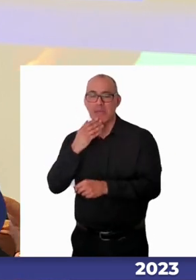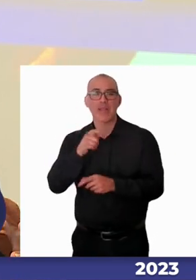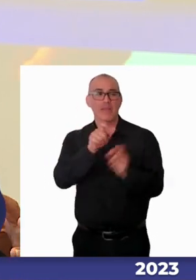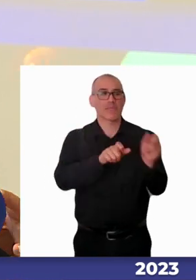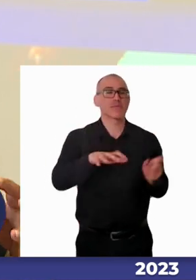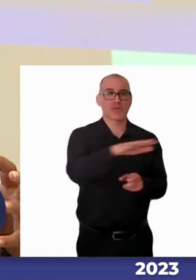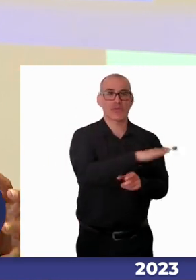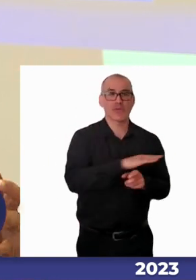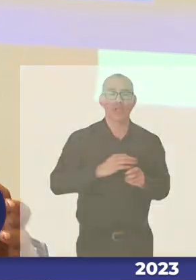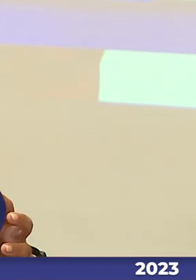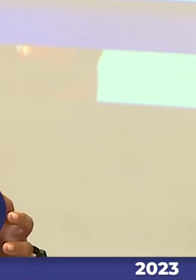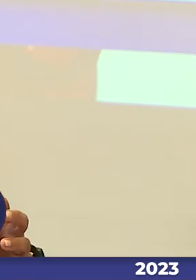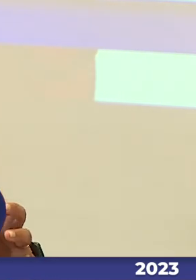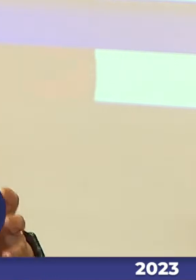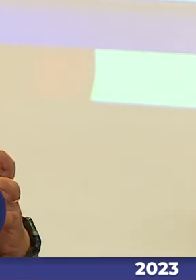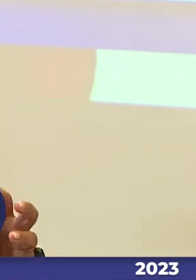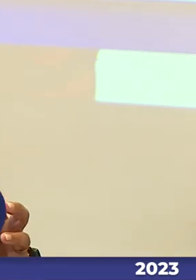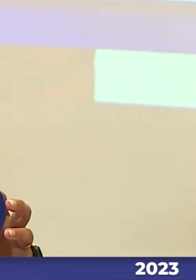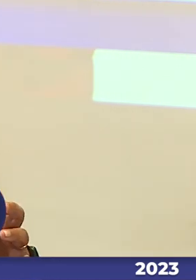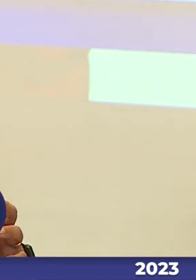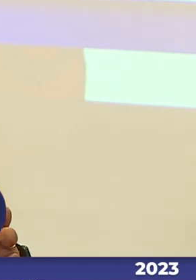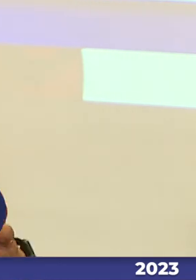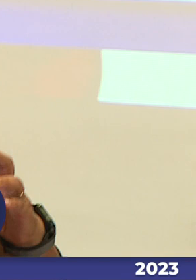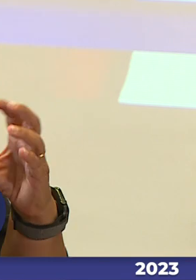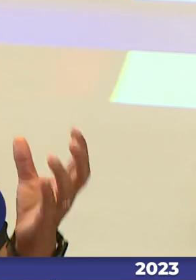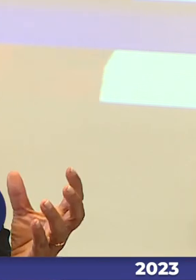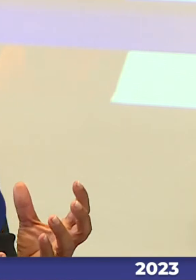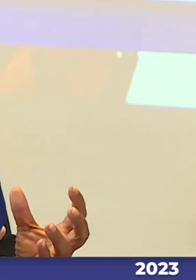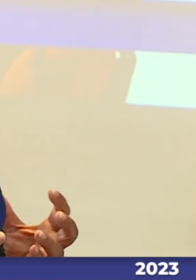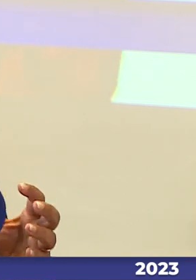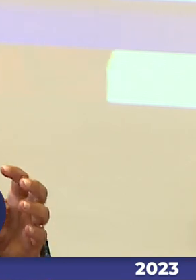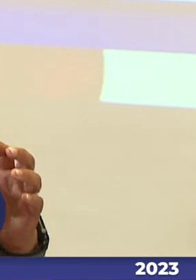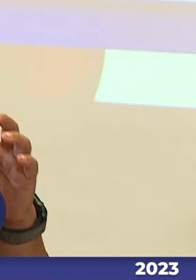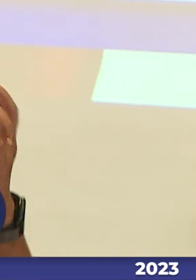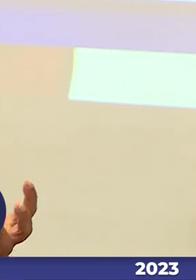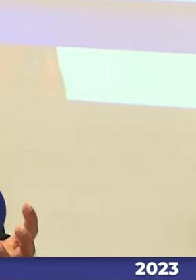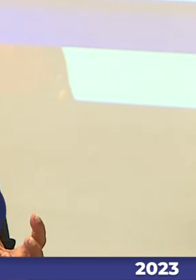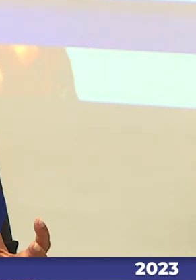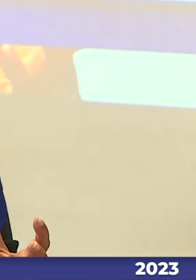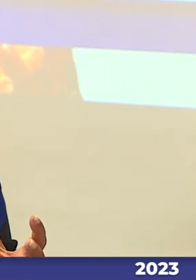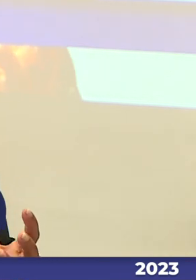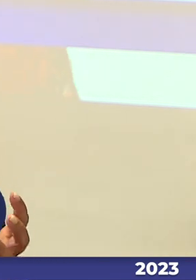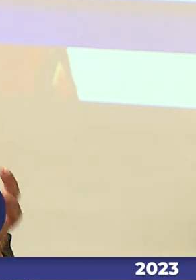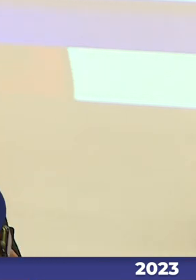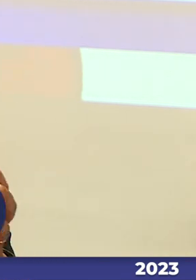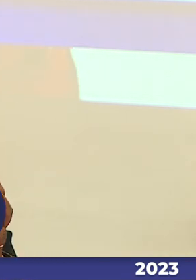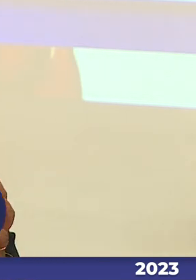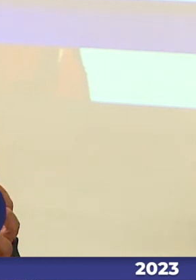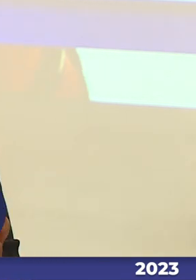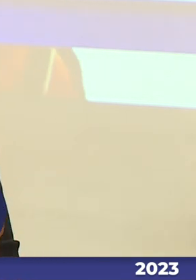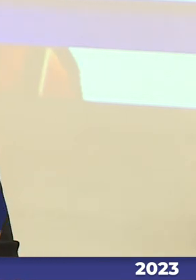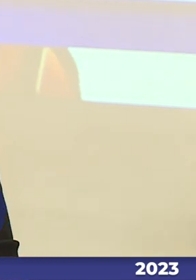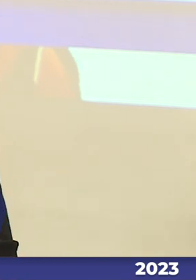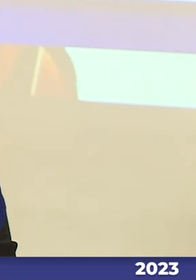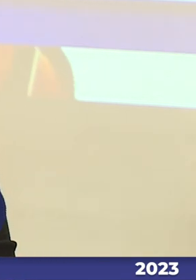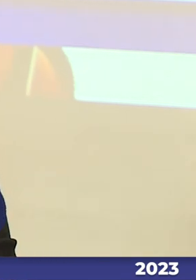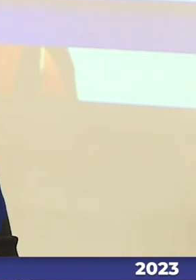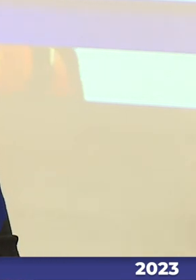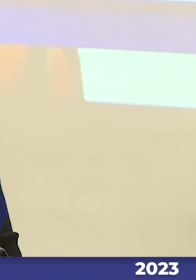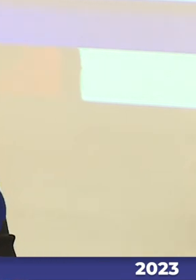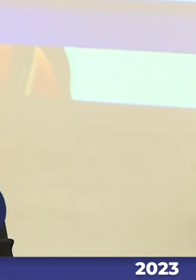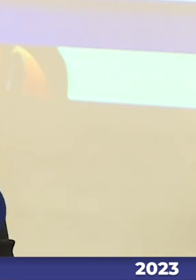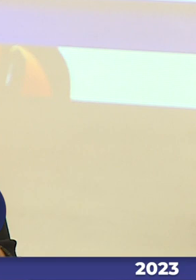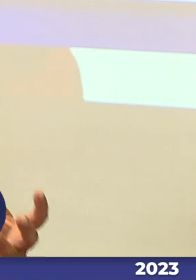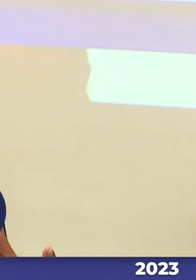lento que de alguna forma ha obligado a que nos agrupemos, que se agrupen las personas que viven con discapacidad,